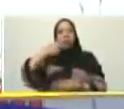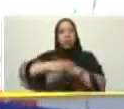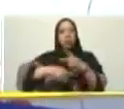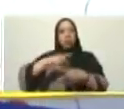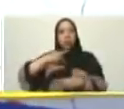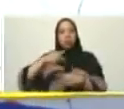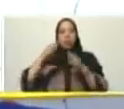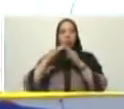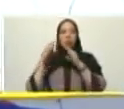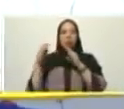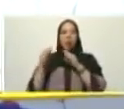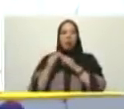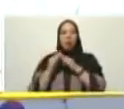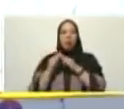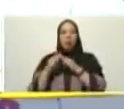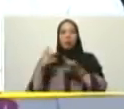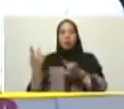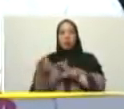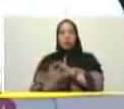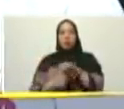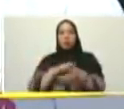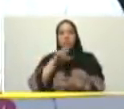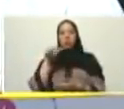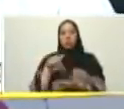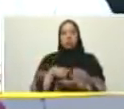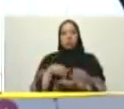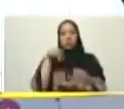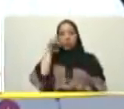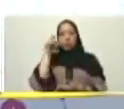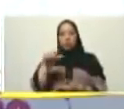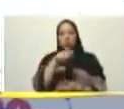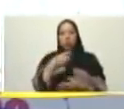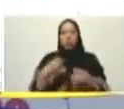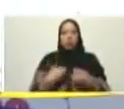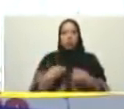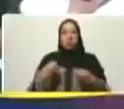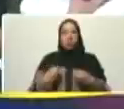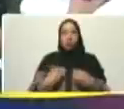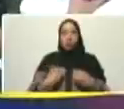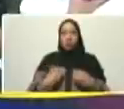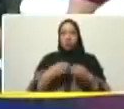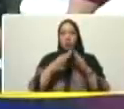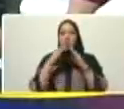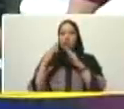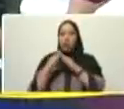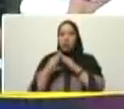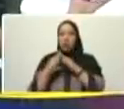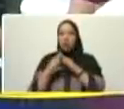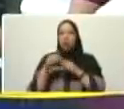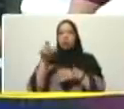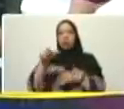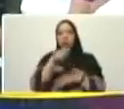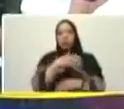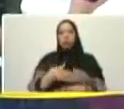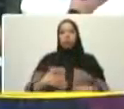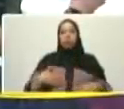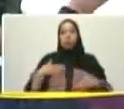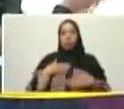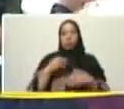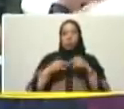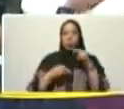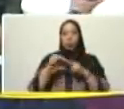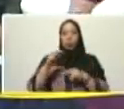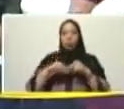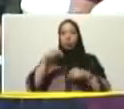vivienda bueno aquí estamos nosotros no solamente entregando vivienda como usted bien lo ha dicho presidente sino construyendo un hábitat